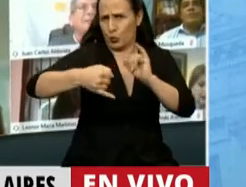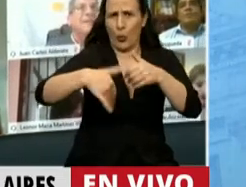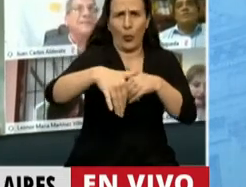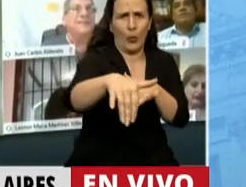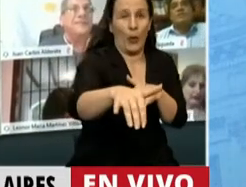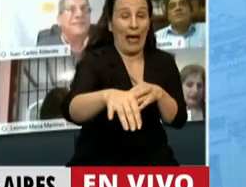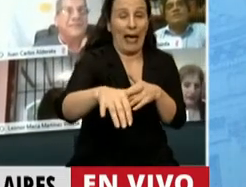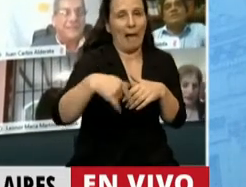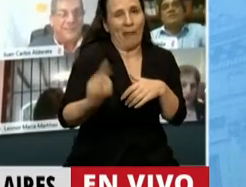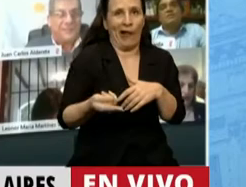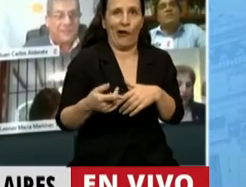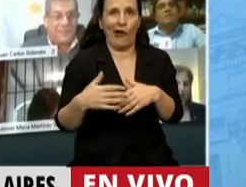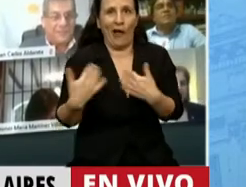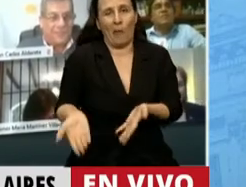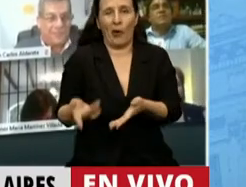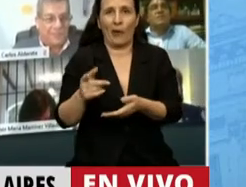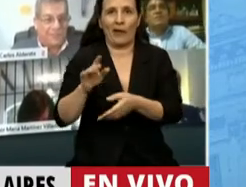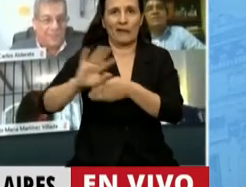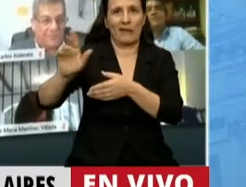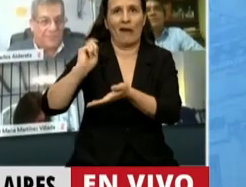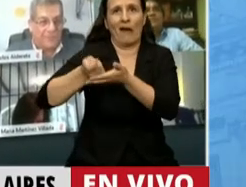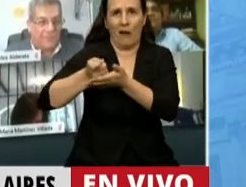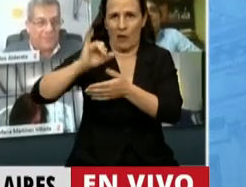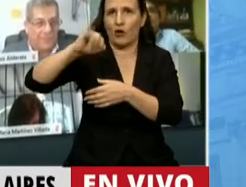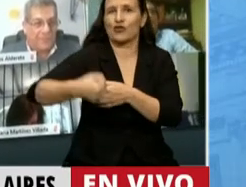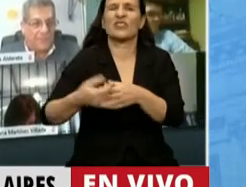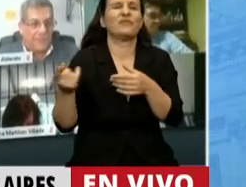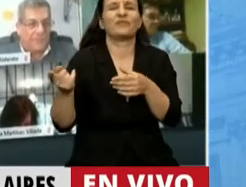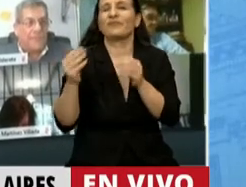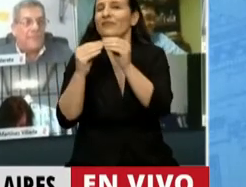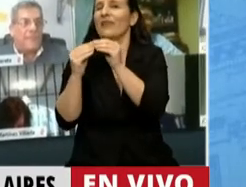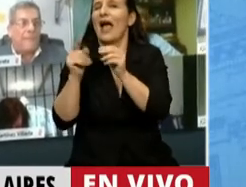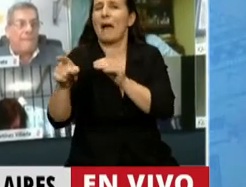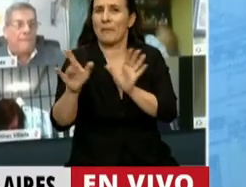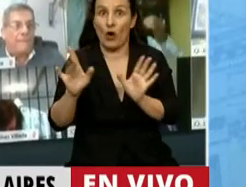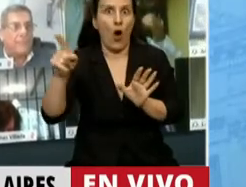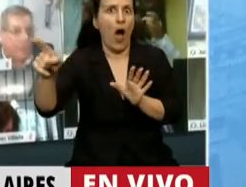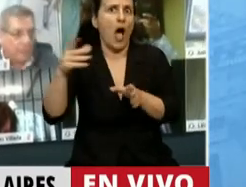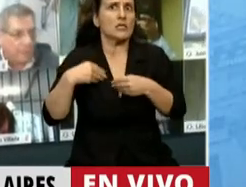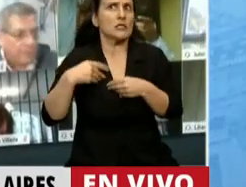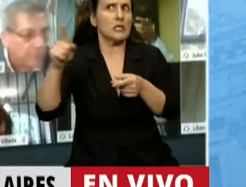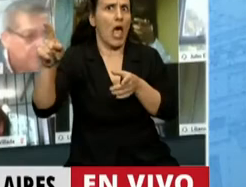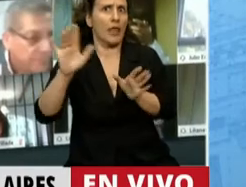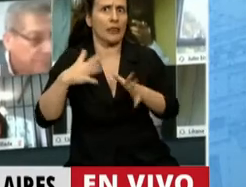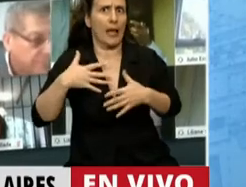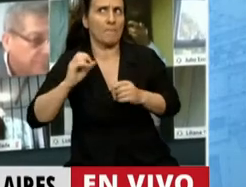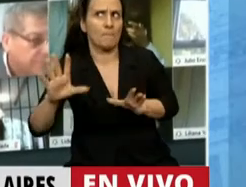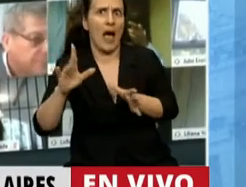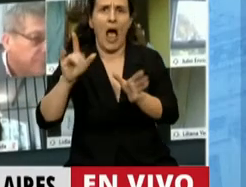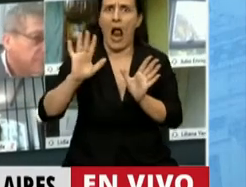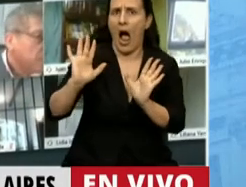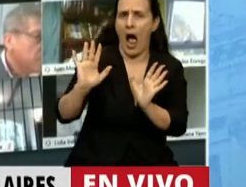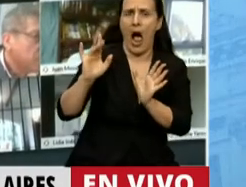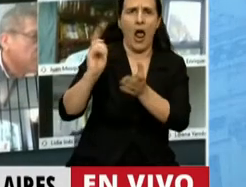Pero mientras tanto, le garantizamos el pago a los amigos BlackRock y que no se sientan discriminados. No vaya a hacer cosas que